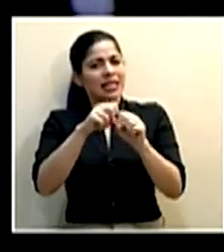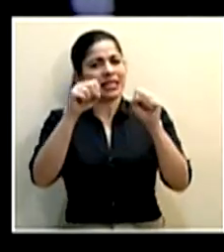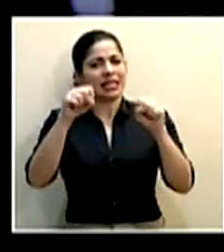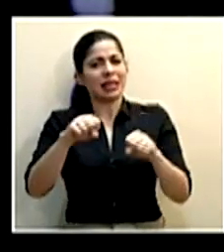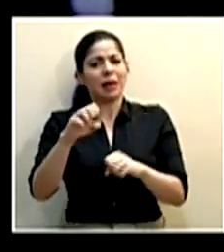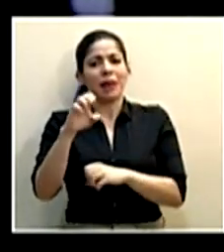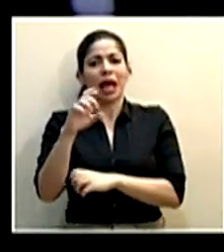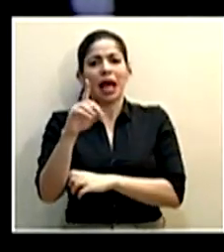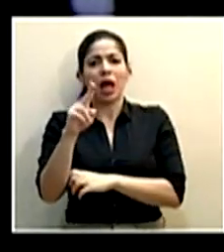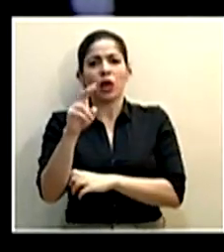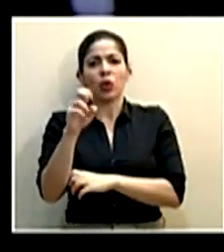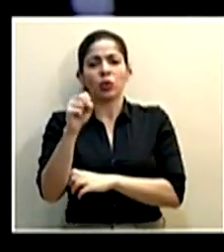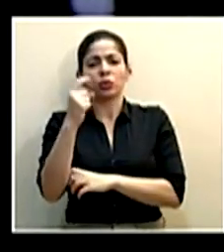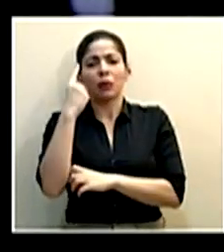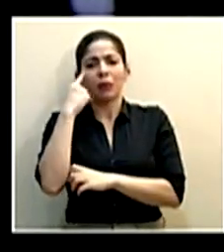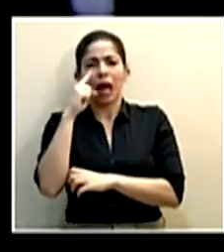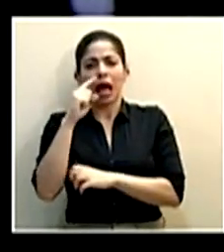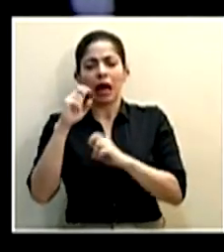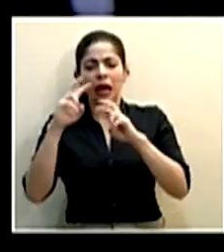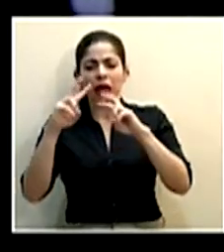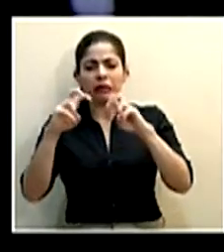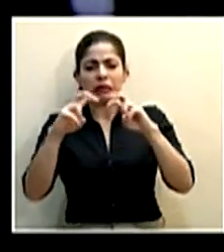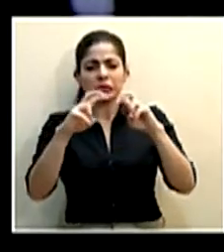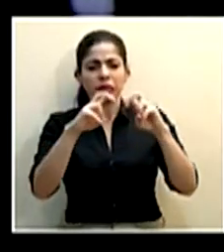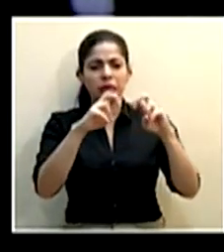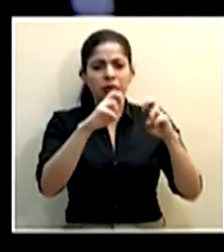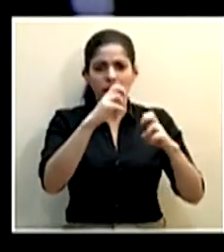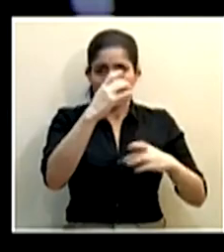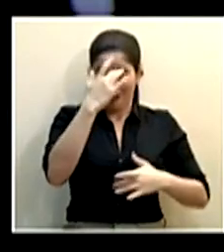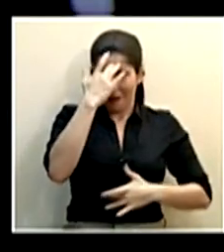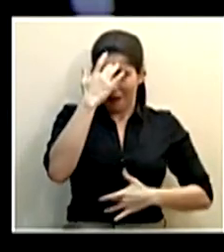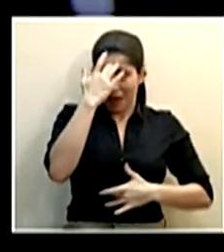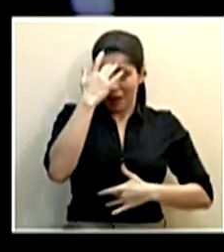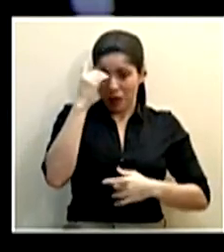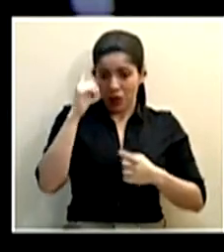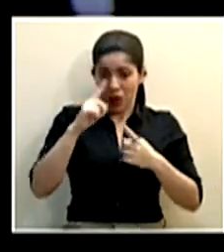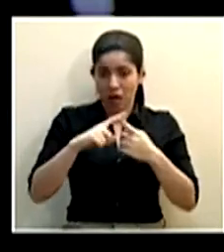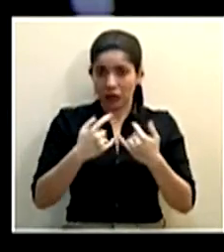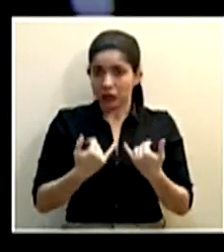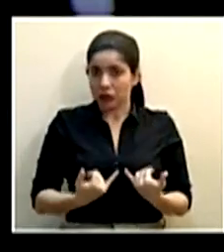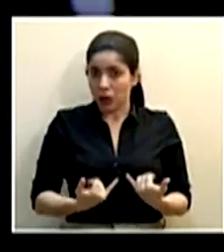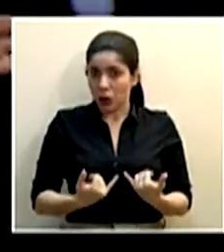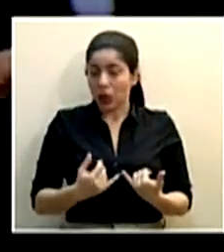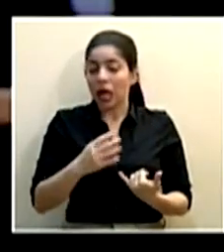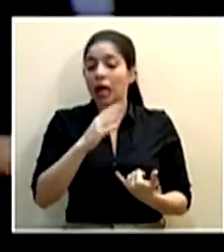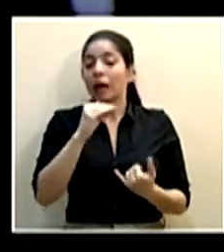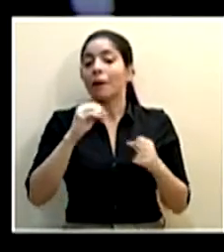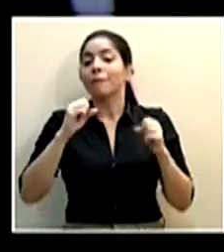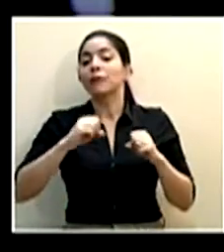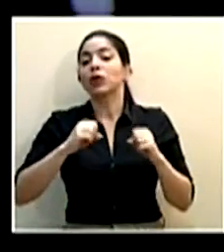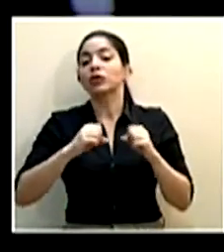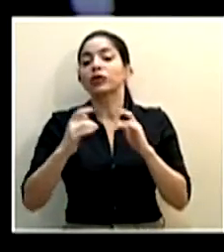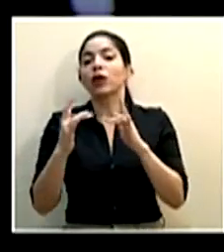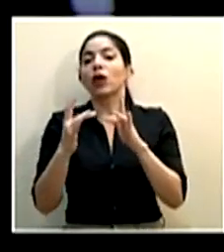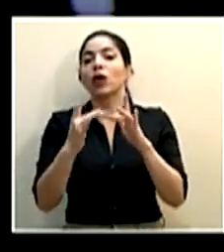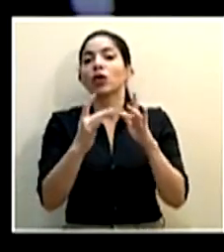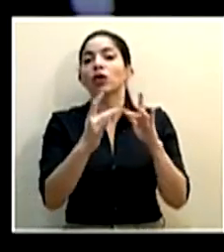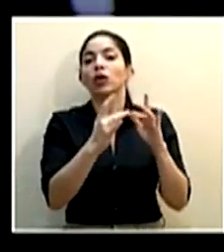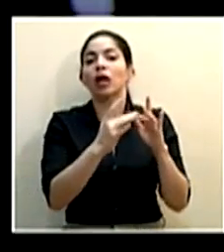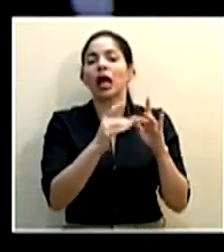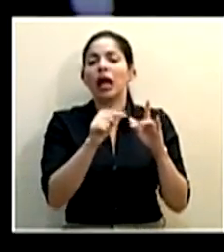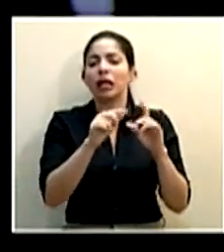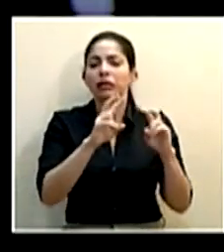en el rastreo de los contagiados hasta el momento y de sus posibles nexos? Esa